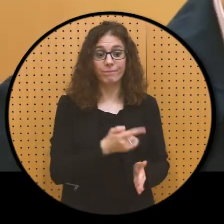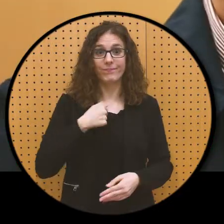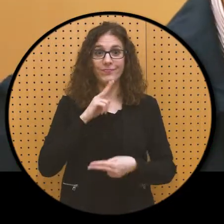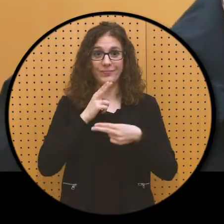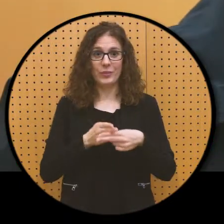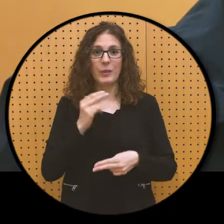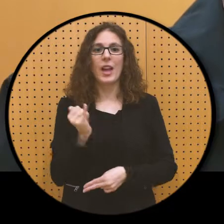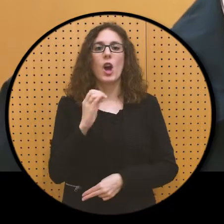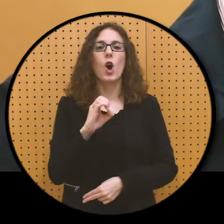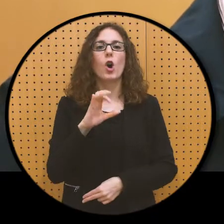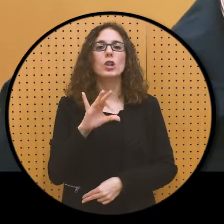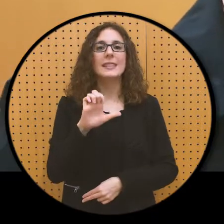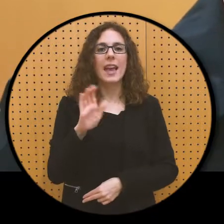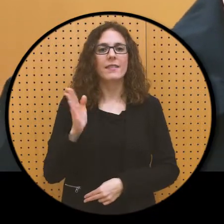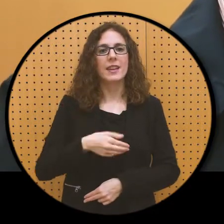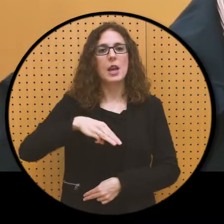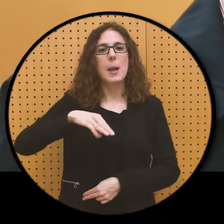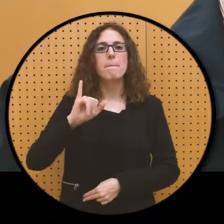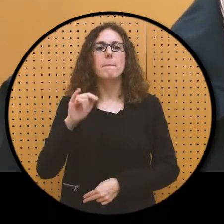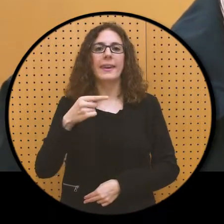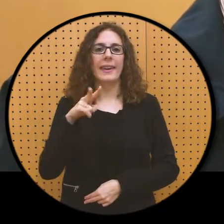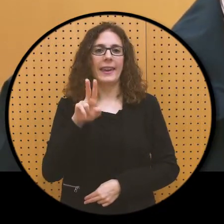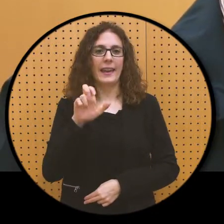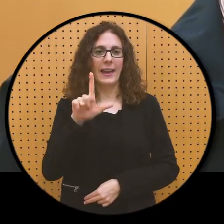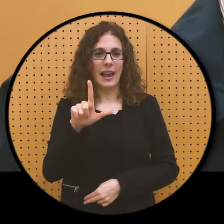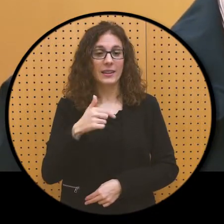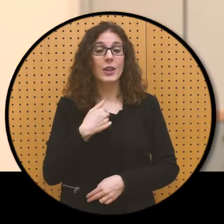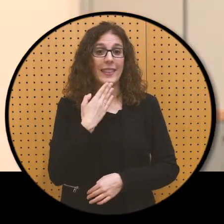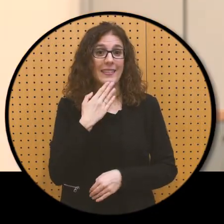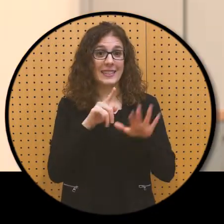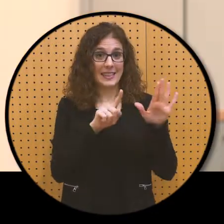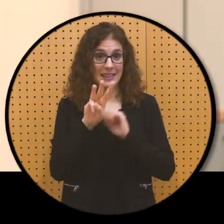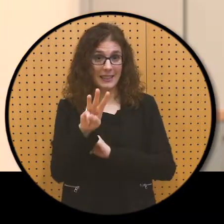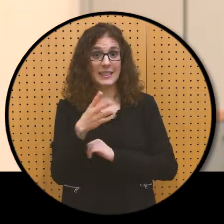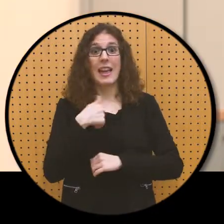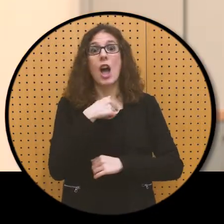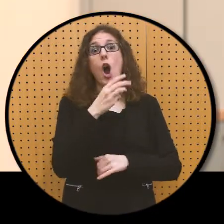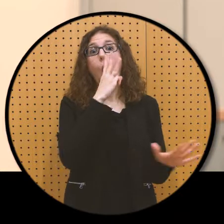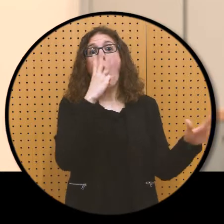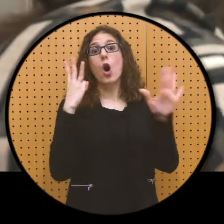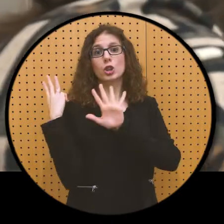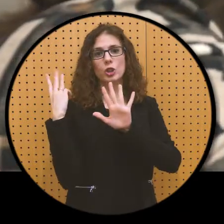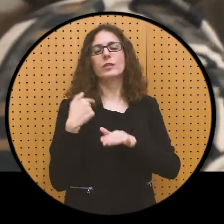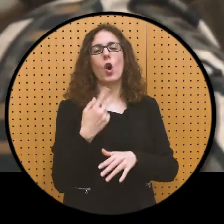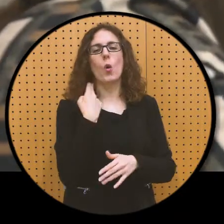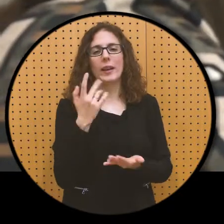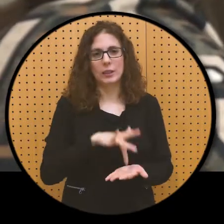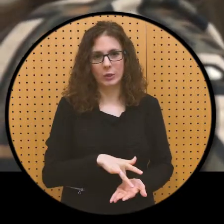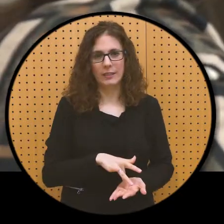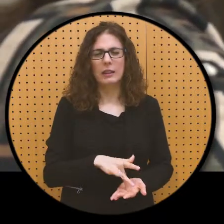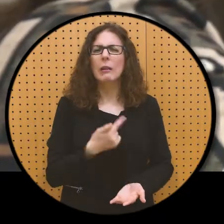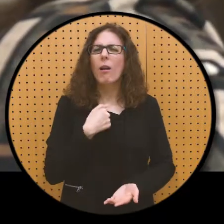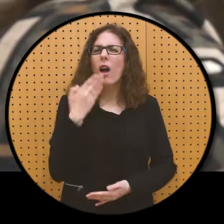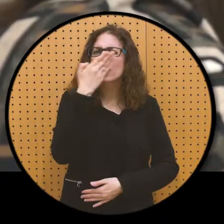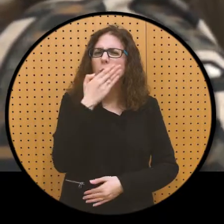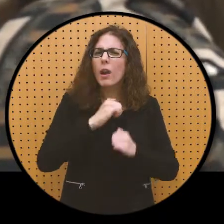es José Miguel. Tengo 73 años y hace 8 años que me jubilé. ¿Por qué vine a la Escuela